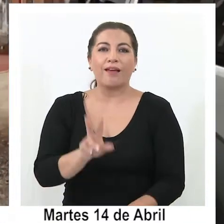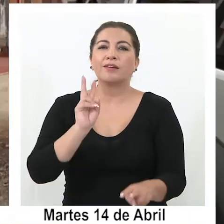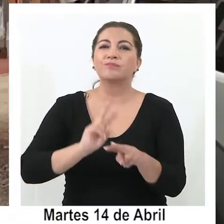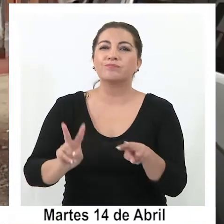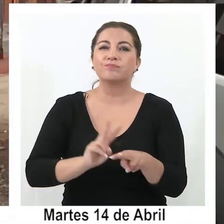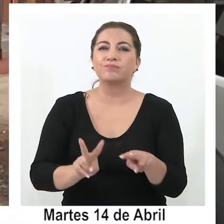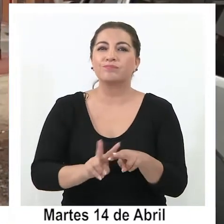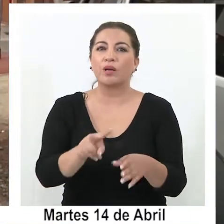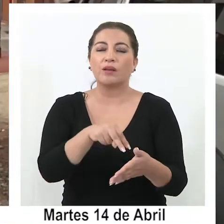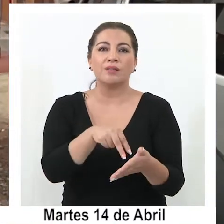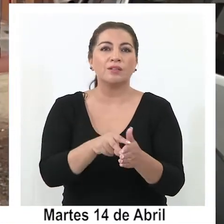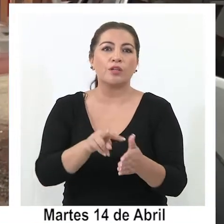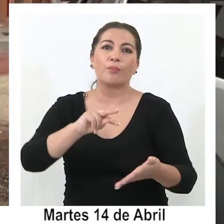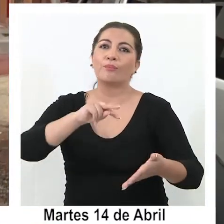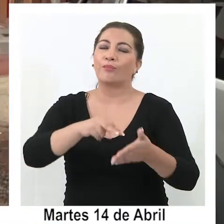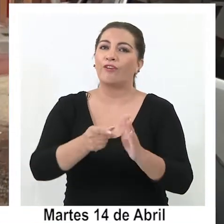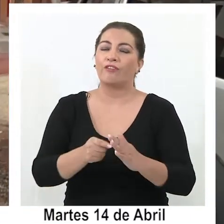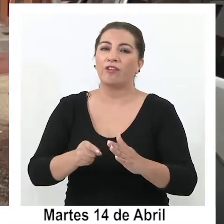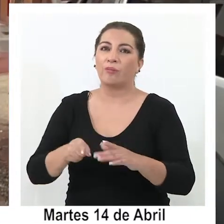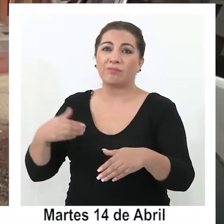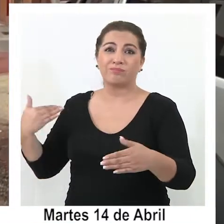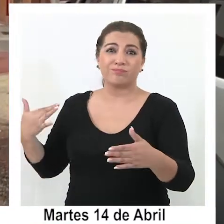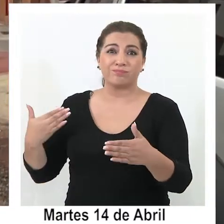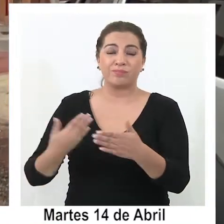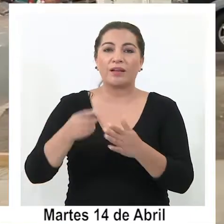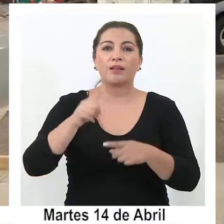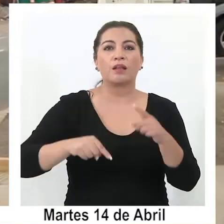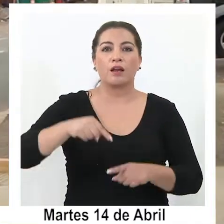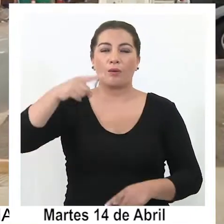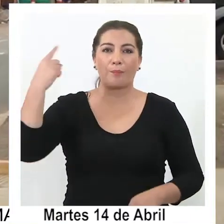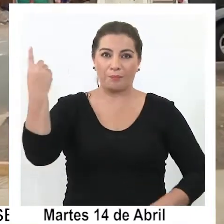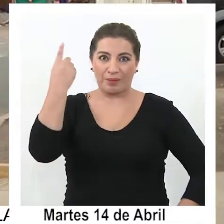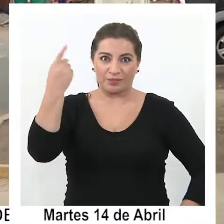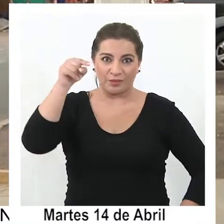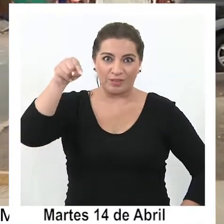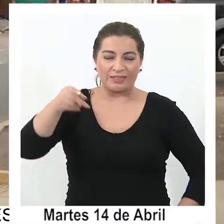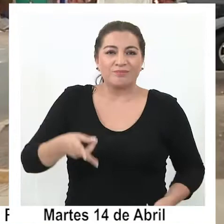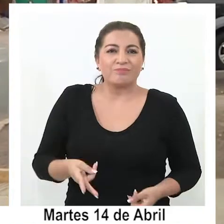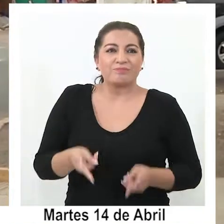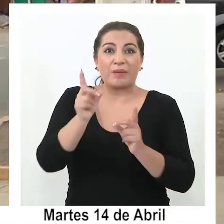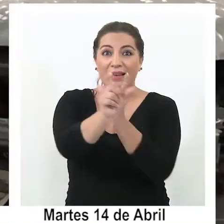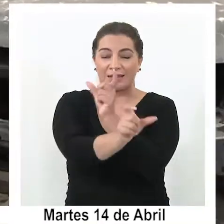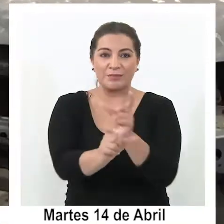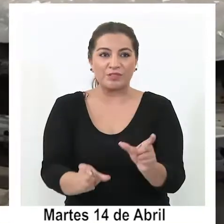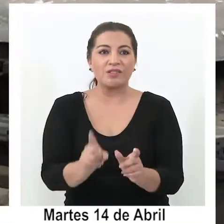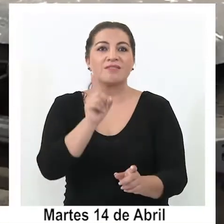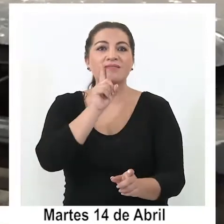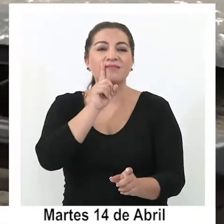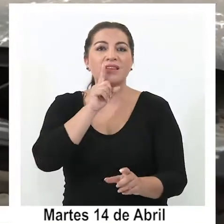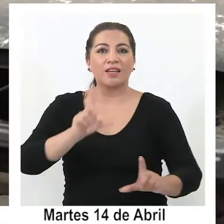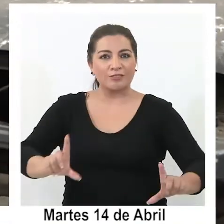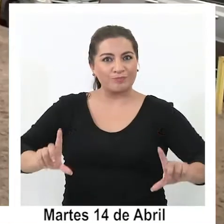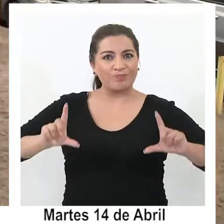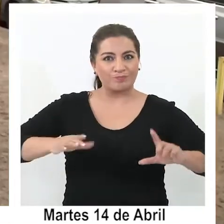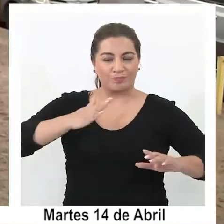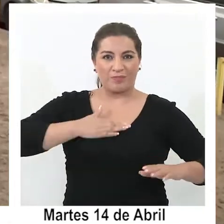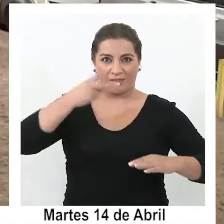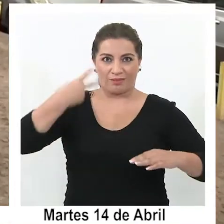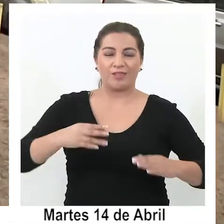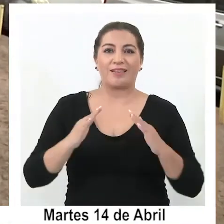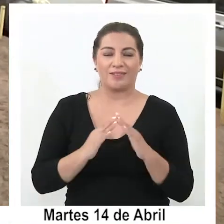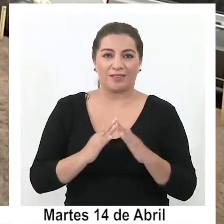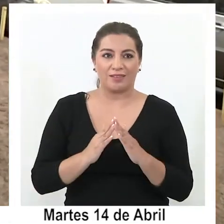resolver situaciones históricas de posesión irregular de terrenos particulares, permitiendo a las personas tener un título de dominio.